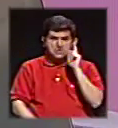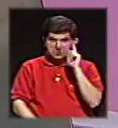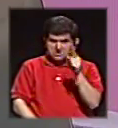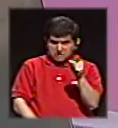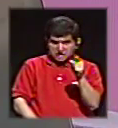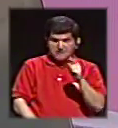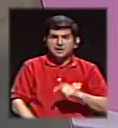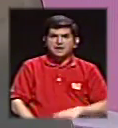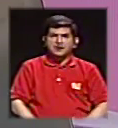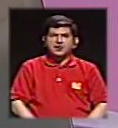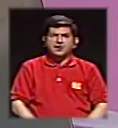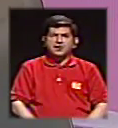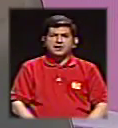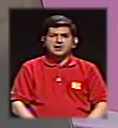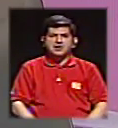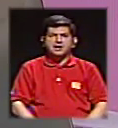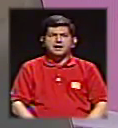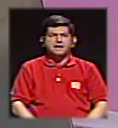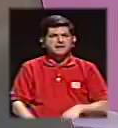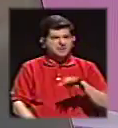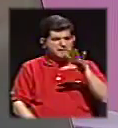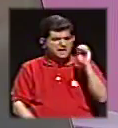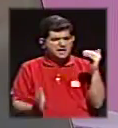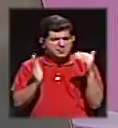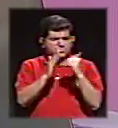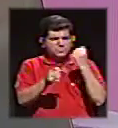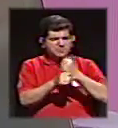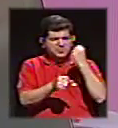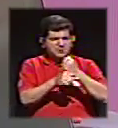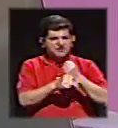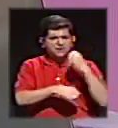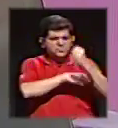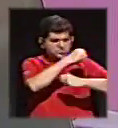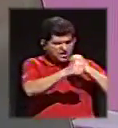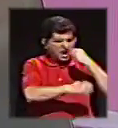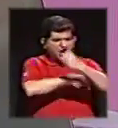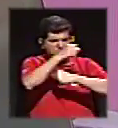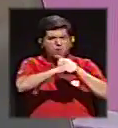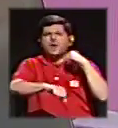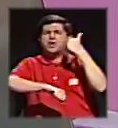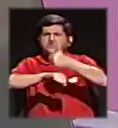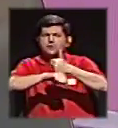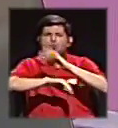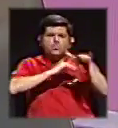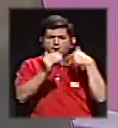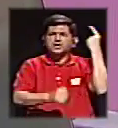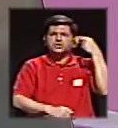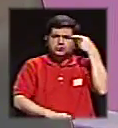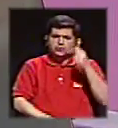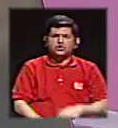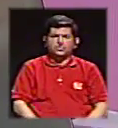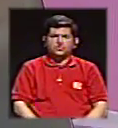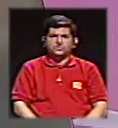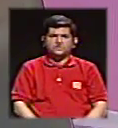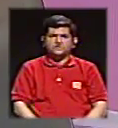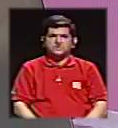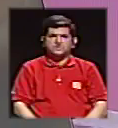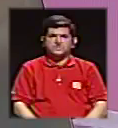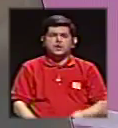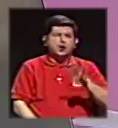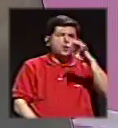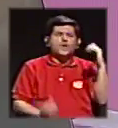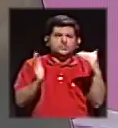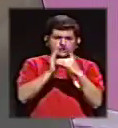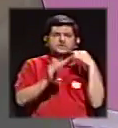crear 500 mil empleos por año. No, en todo su gobierno. 400 mil por su gobierno.